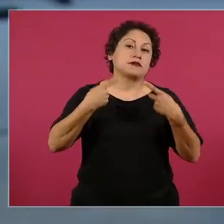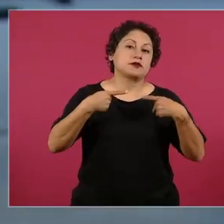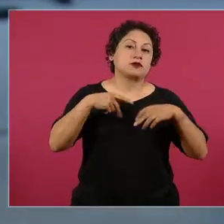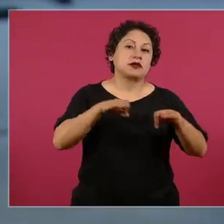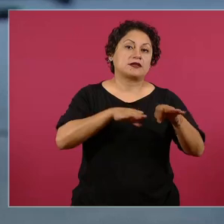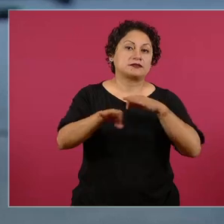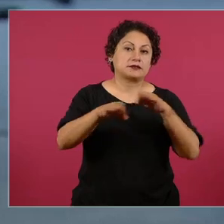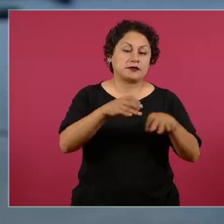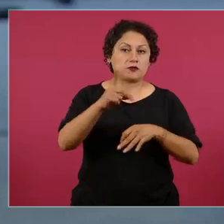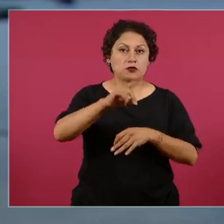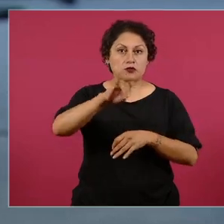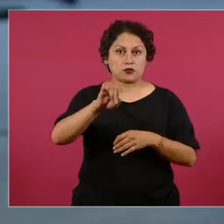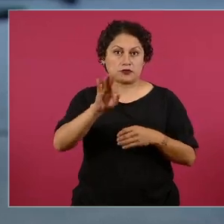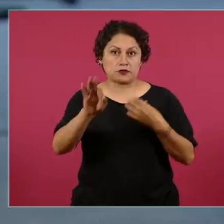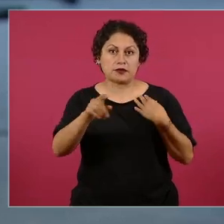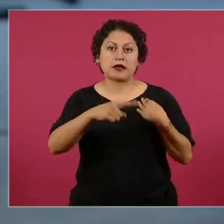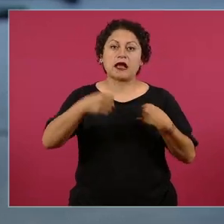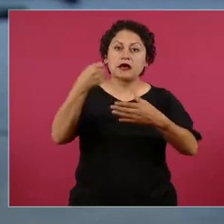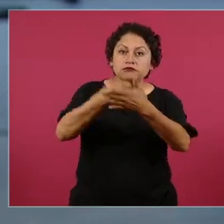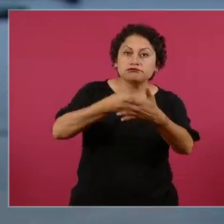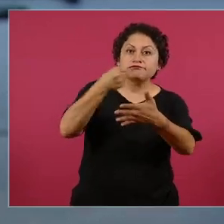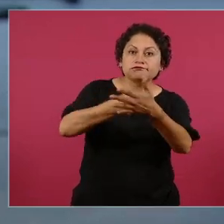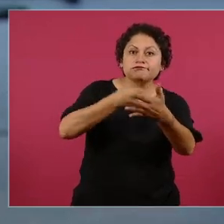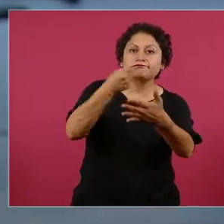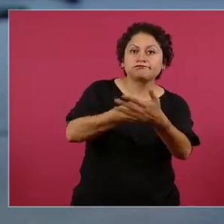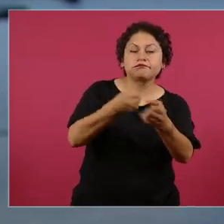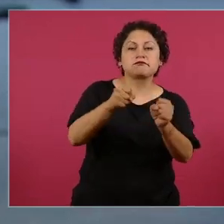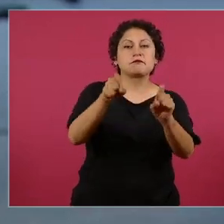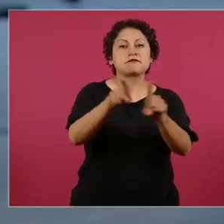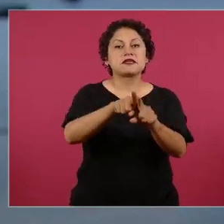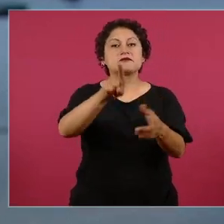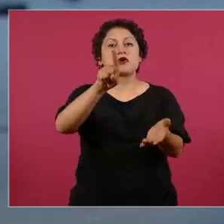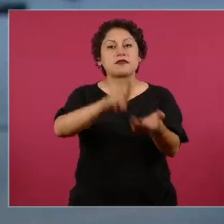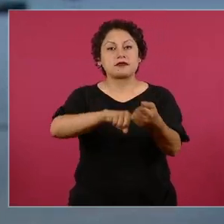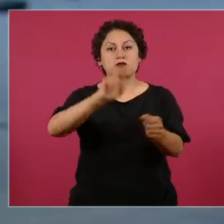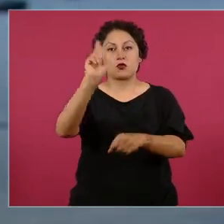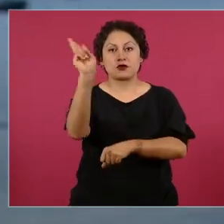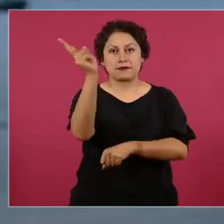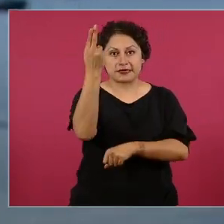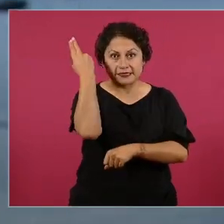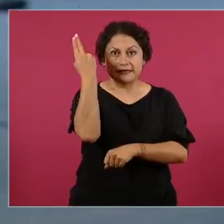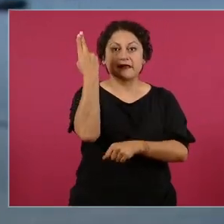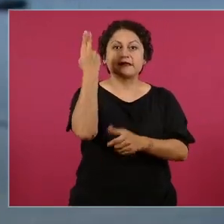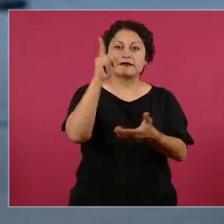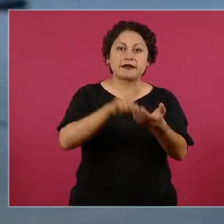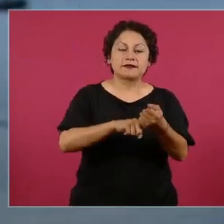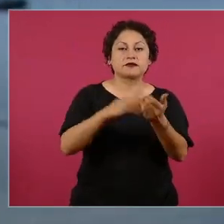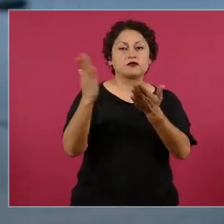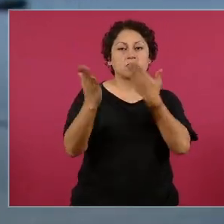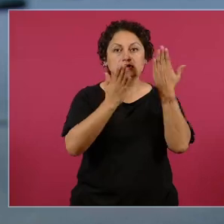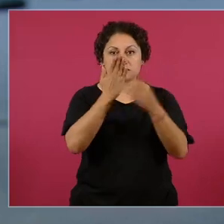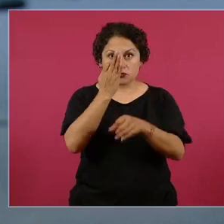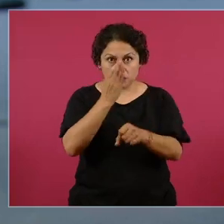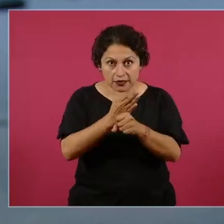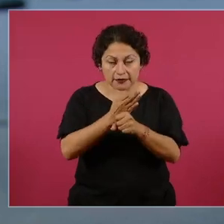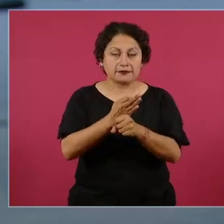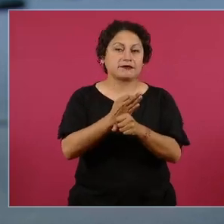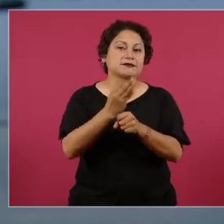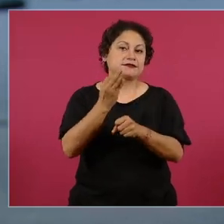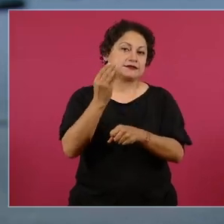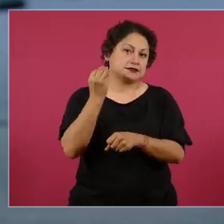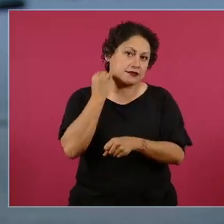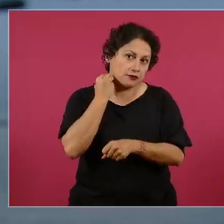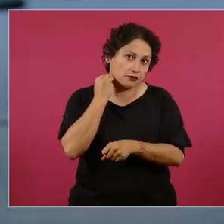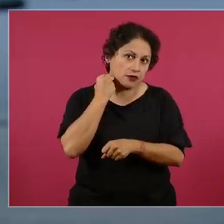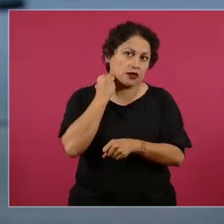estudiantes de distintas facultades de derecho de nueve universidades también expresaron su preocupación dijeron que realmente no